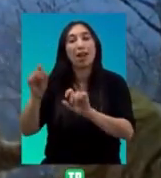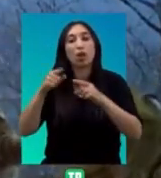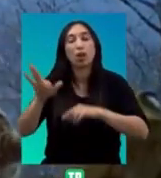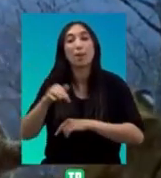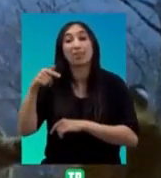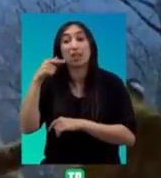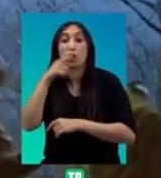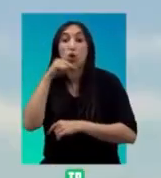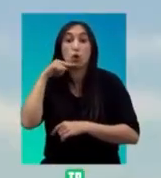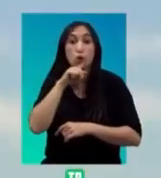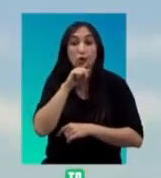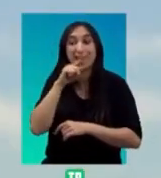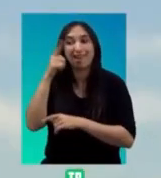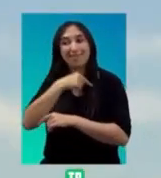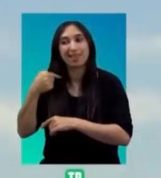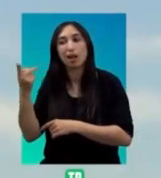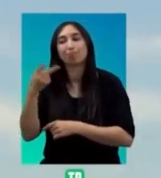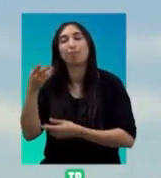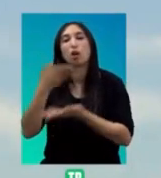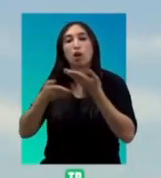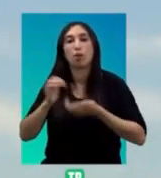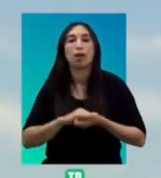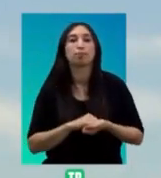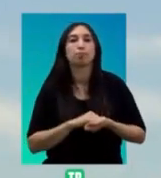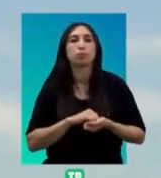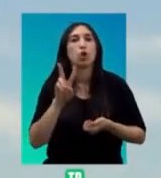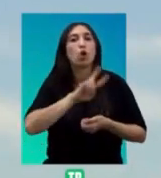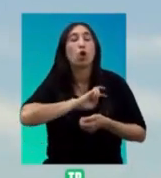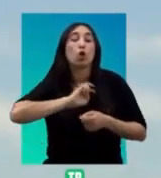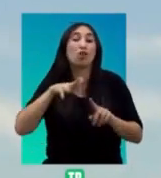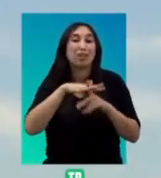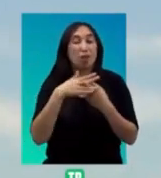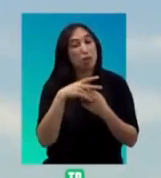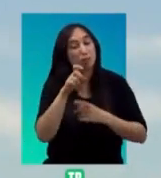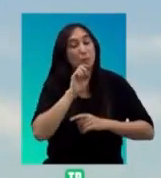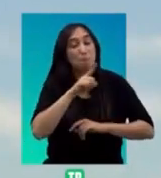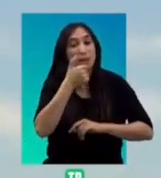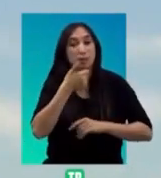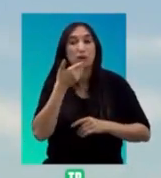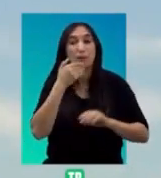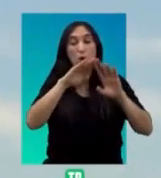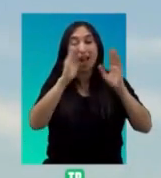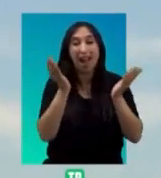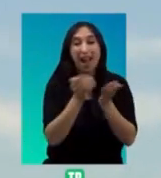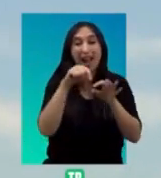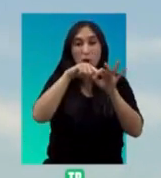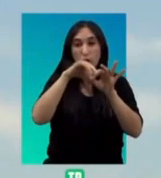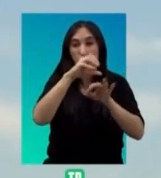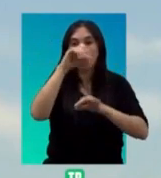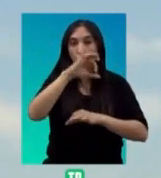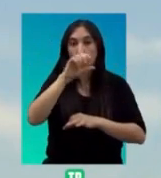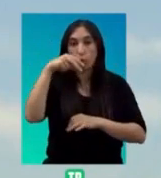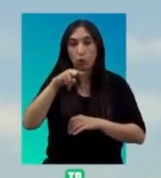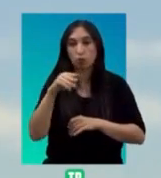Rusia y China. Entre los casos felices, algo más complejos... ...destaca el caso del agujero de ozono... ...durante décadas se observó